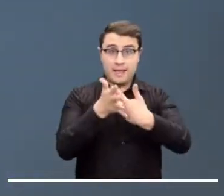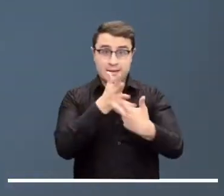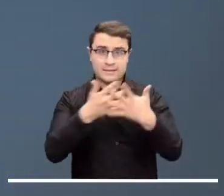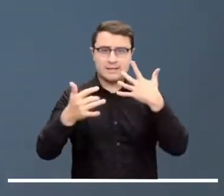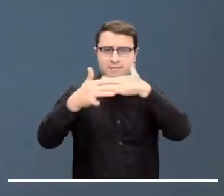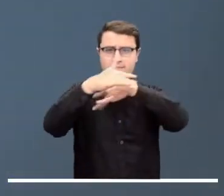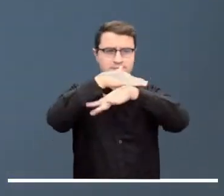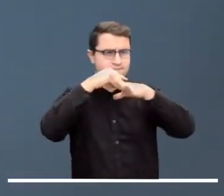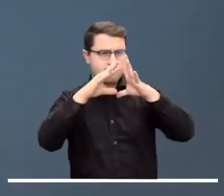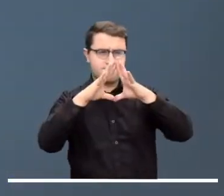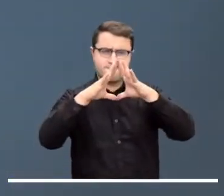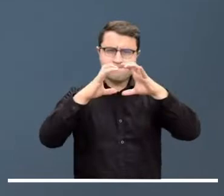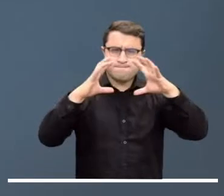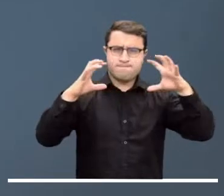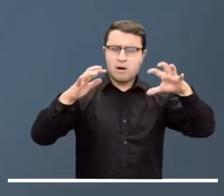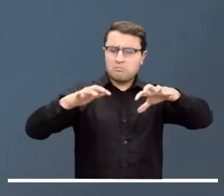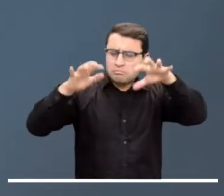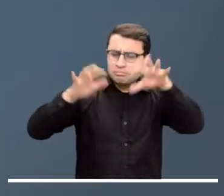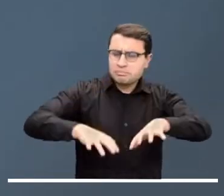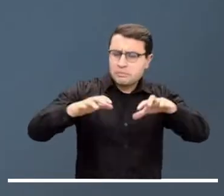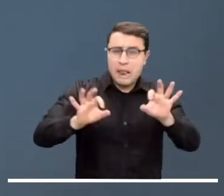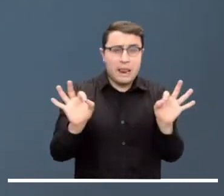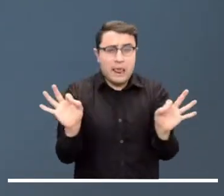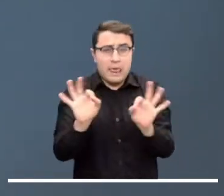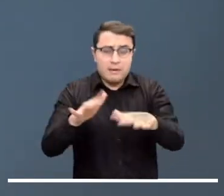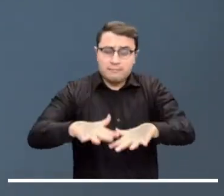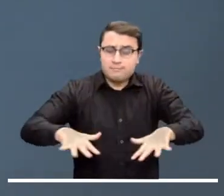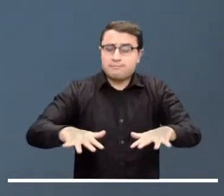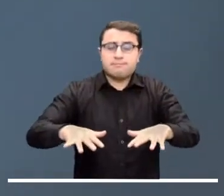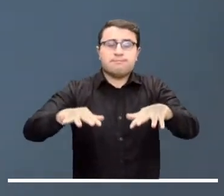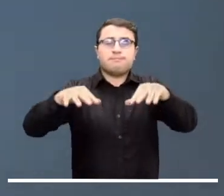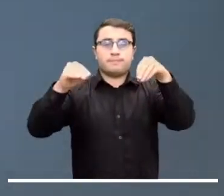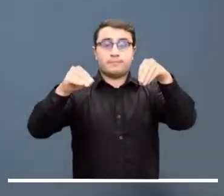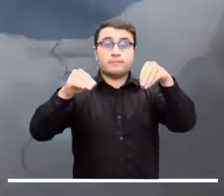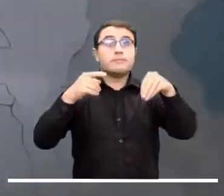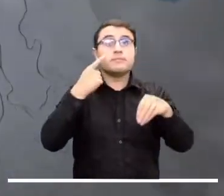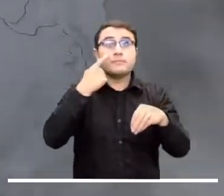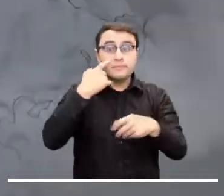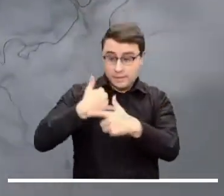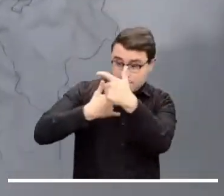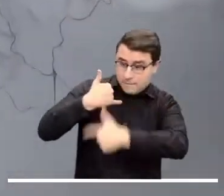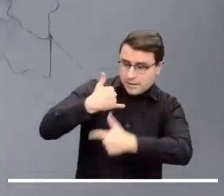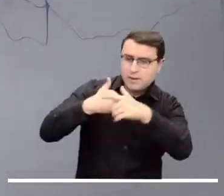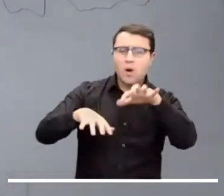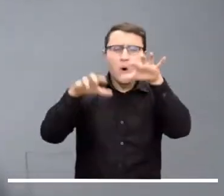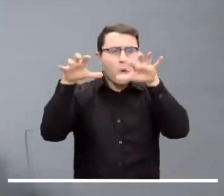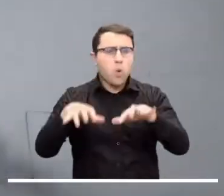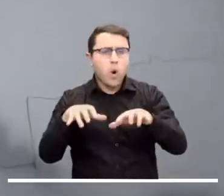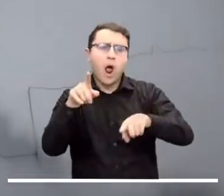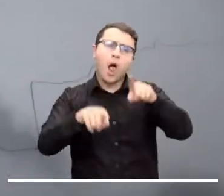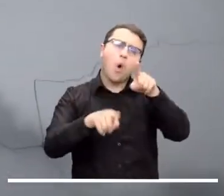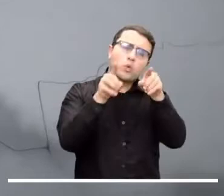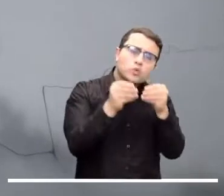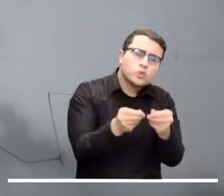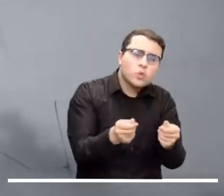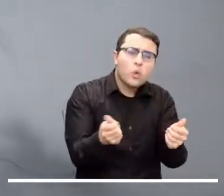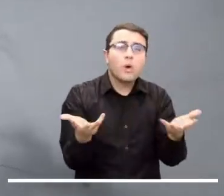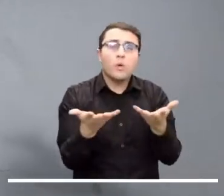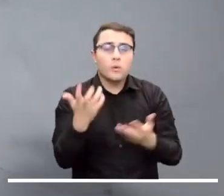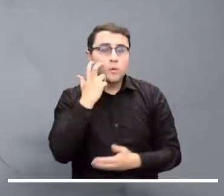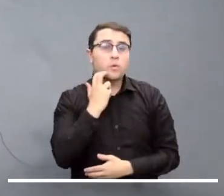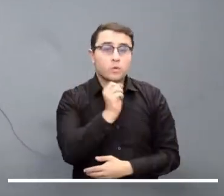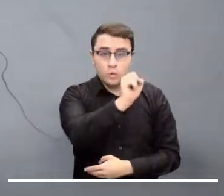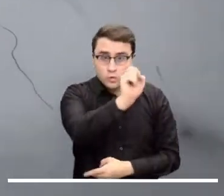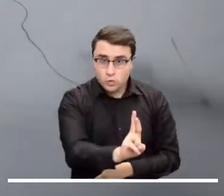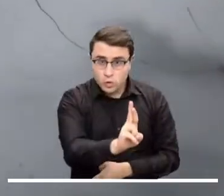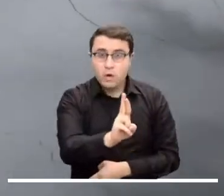A pesar de que persiste el tránsito de nubes en el archipiélago de San Andrés y Providencia, no se esperan precipitaciones en las islas. Por otro lado,